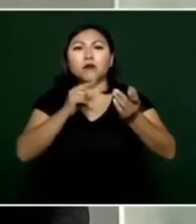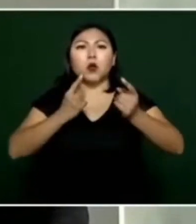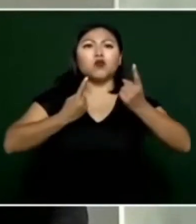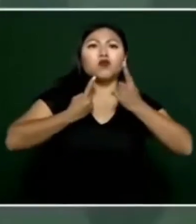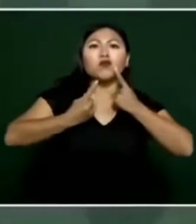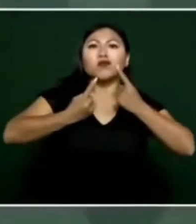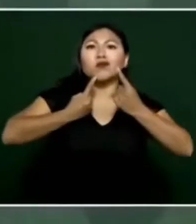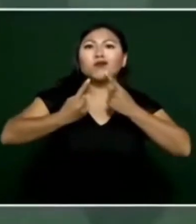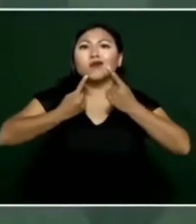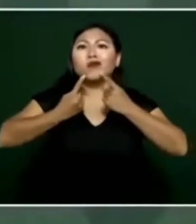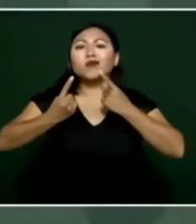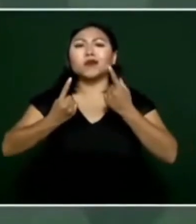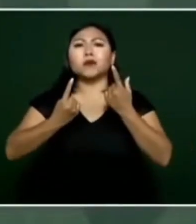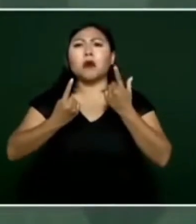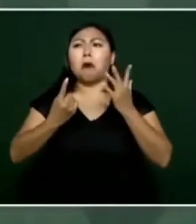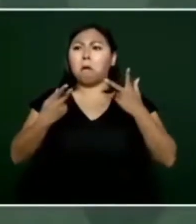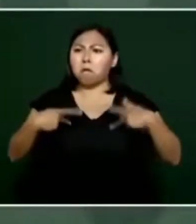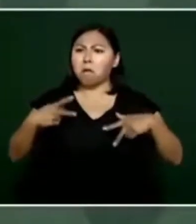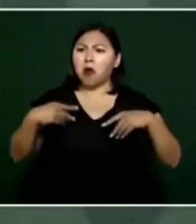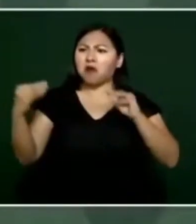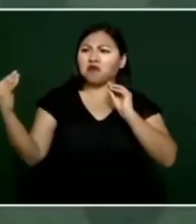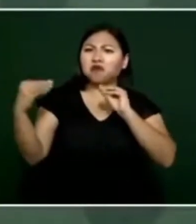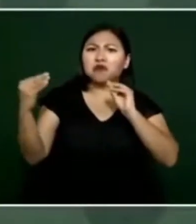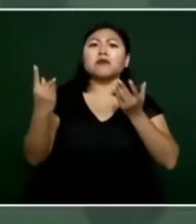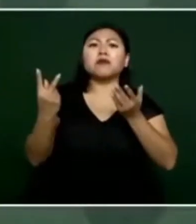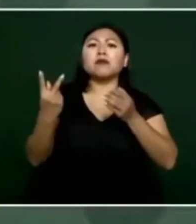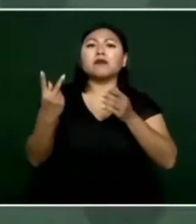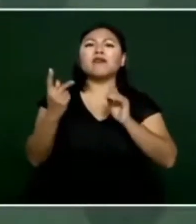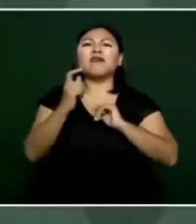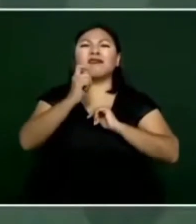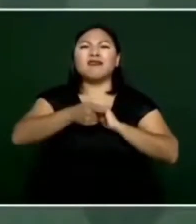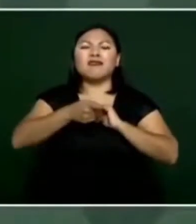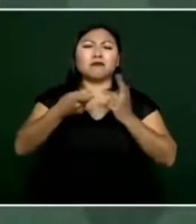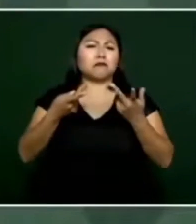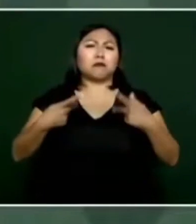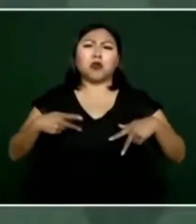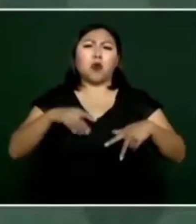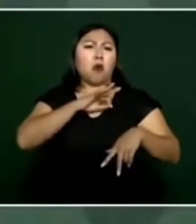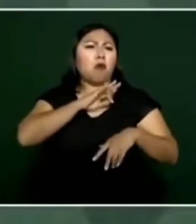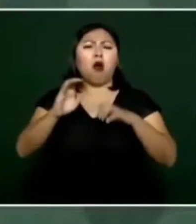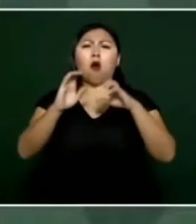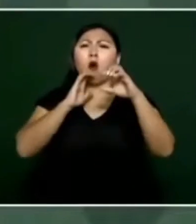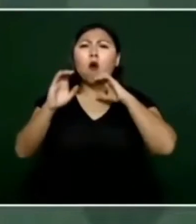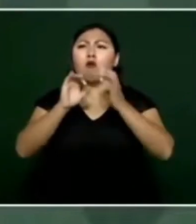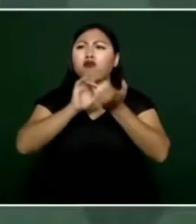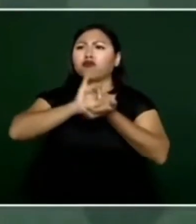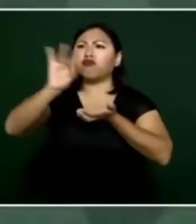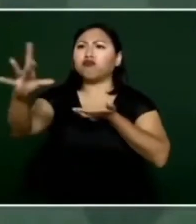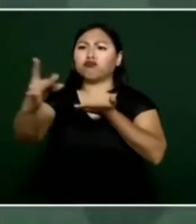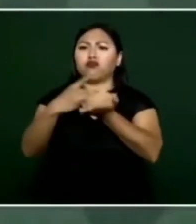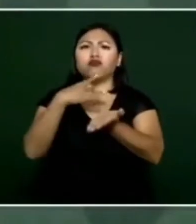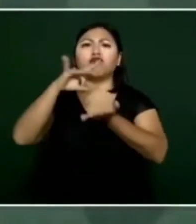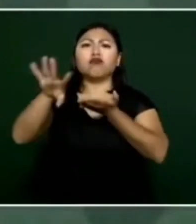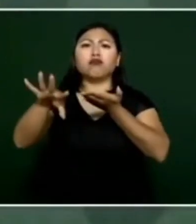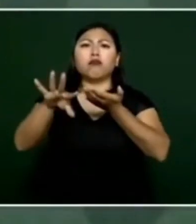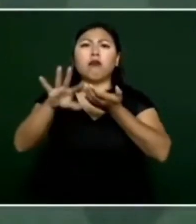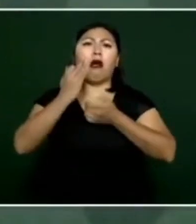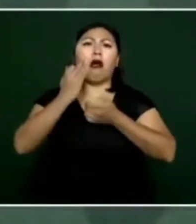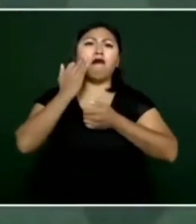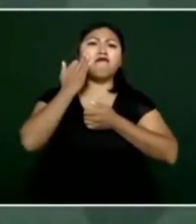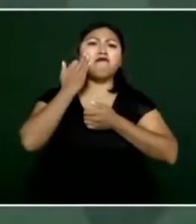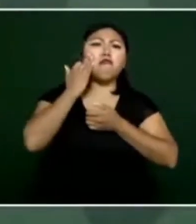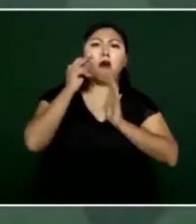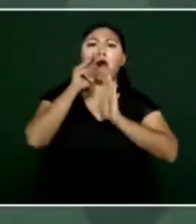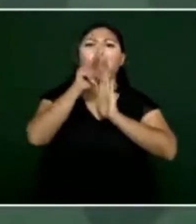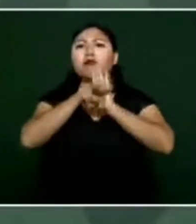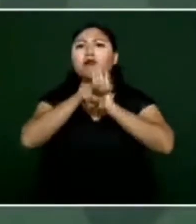es decir hay mensajes de ida y vuelta esa es la comunicación antes no